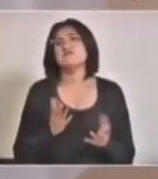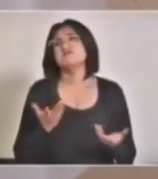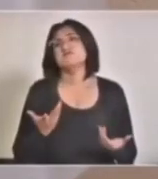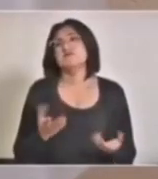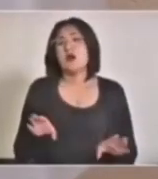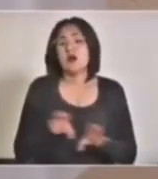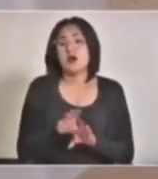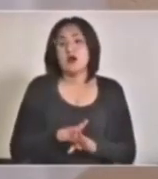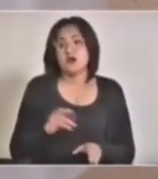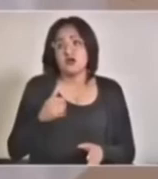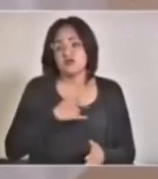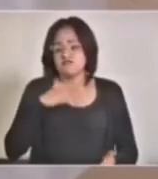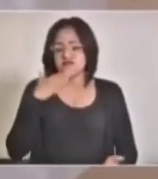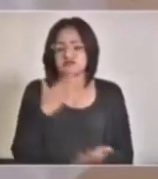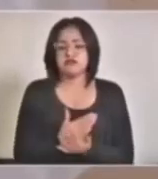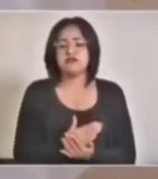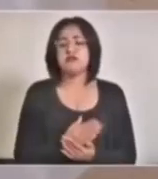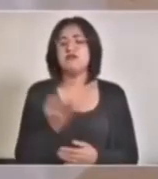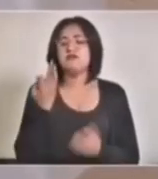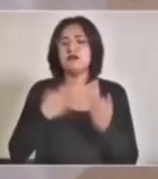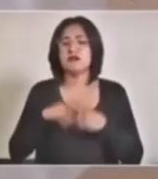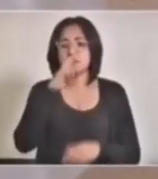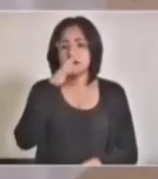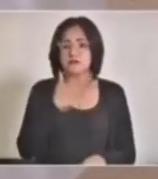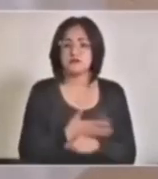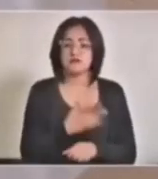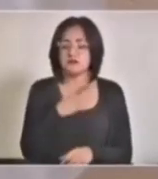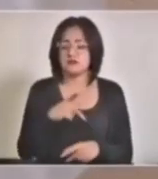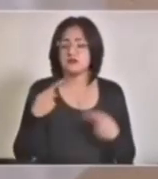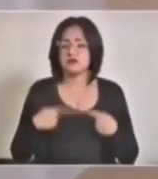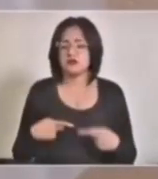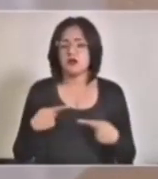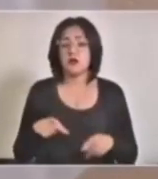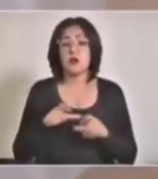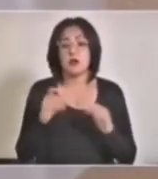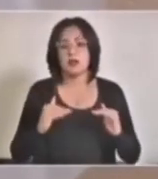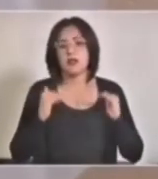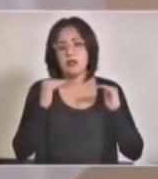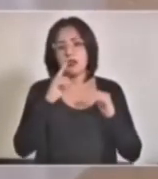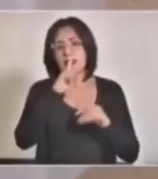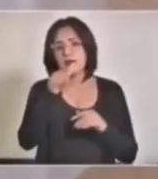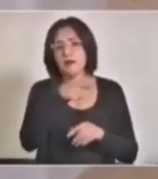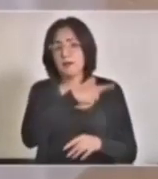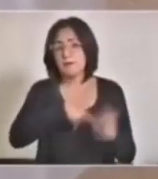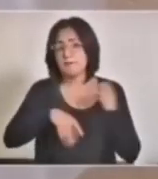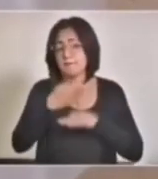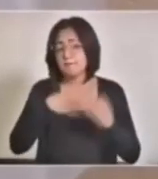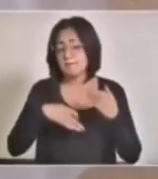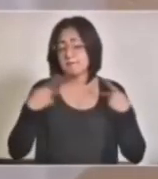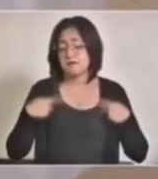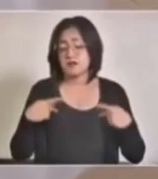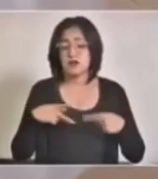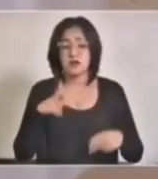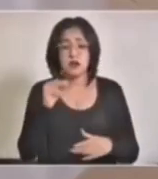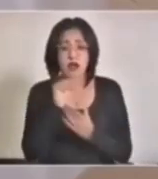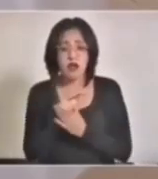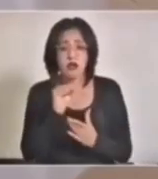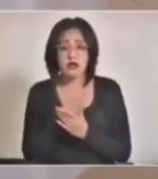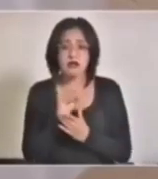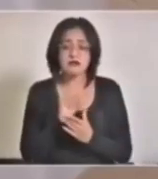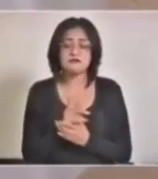tanta irresponsabilidad si llegamos a esos extremos. No habrá.